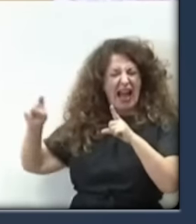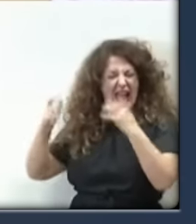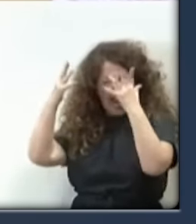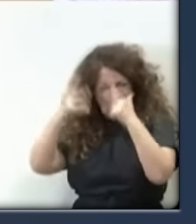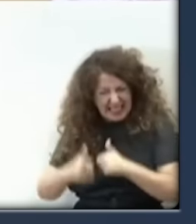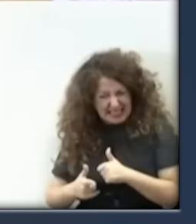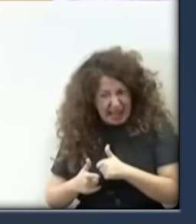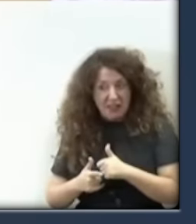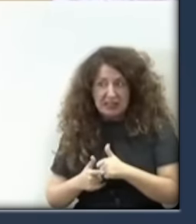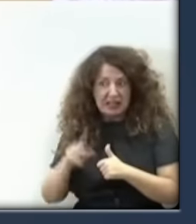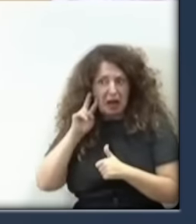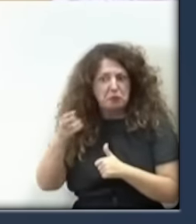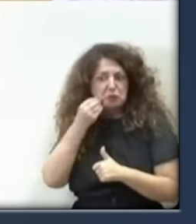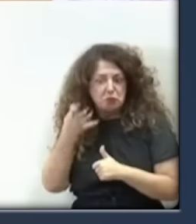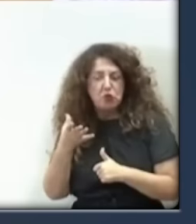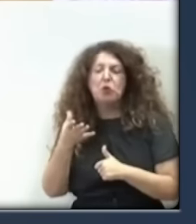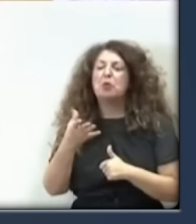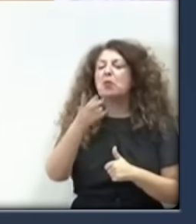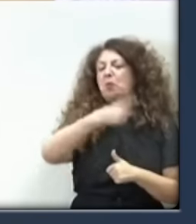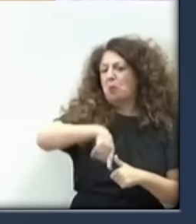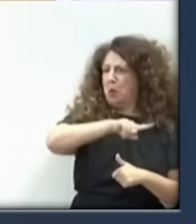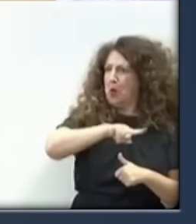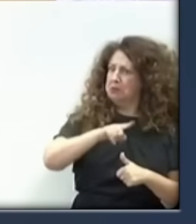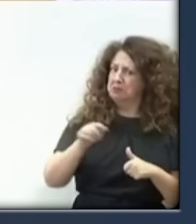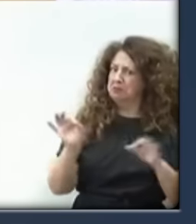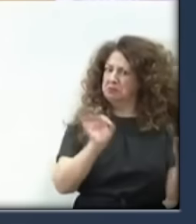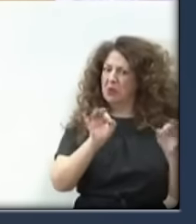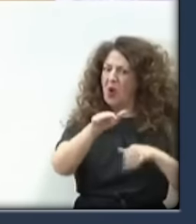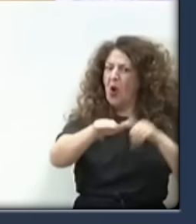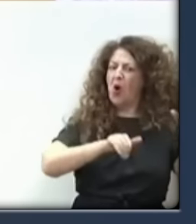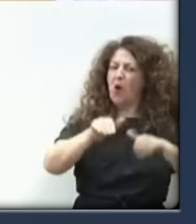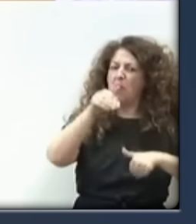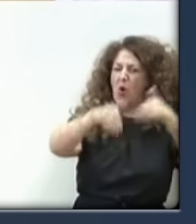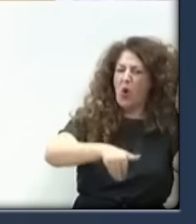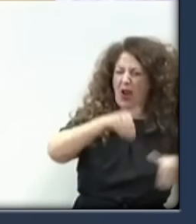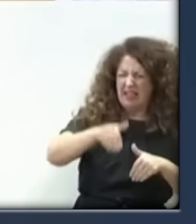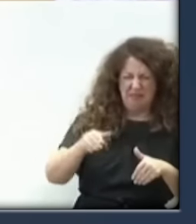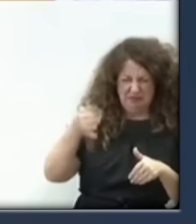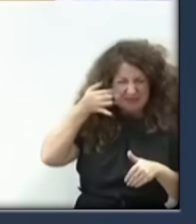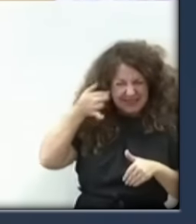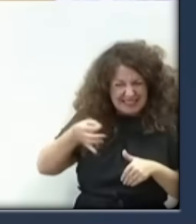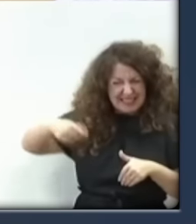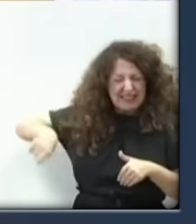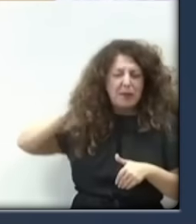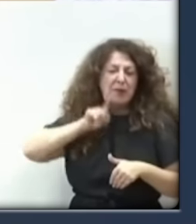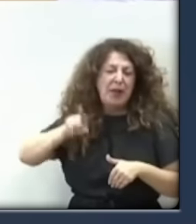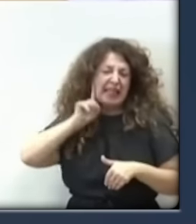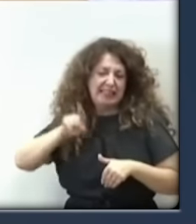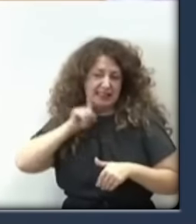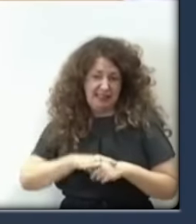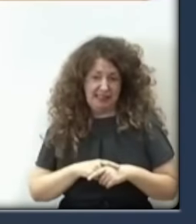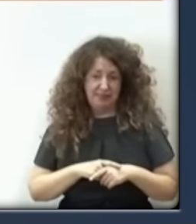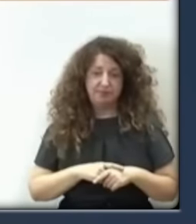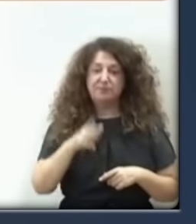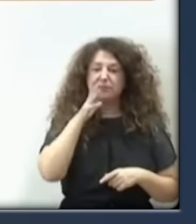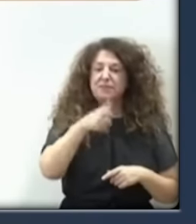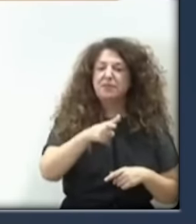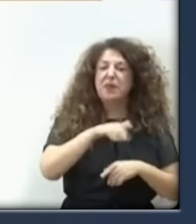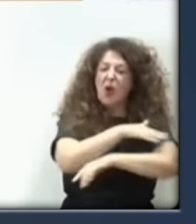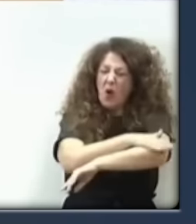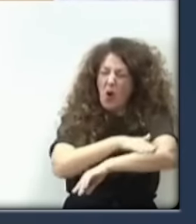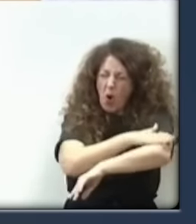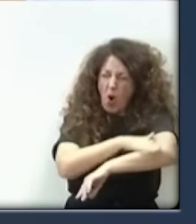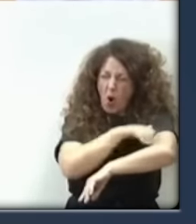Esta es la coherencia del sanchismo. No puede perseguir los bulos el gobierno que los crea. No puede acabar con el fango el